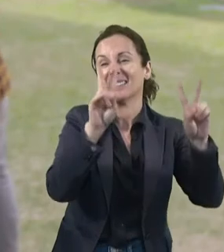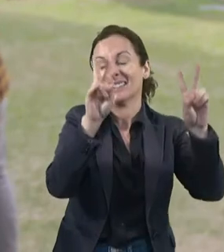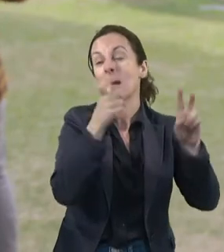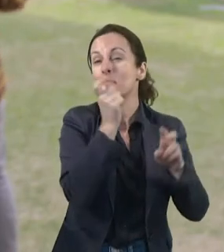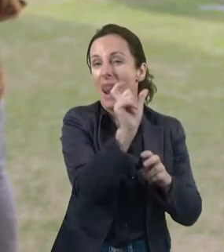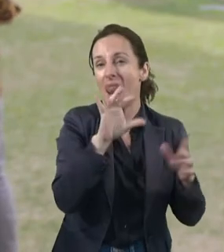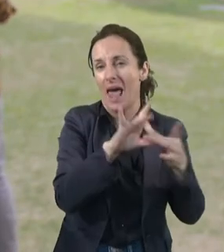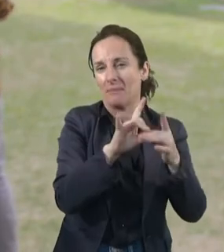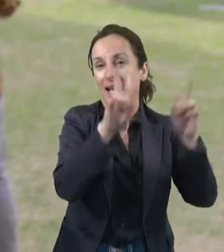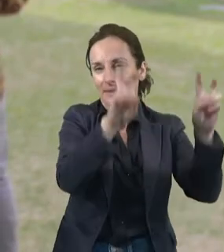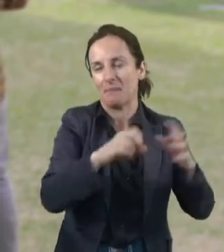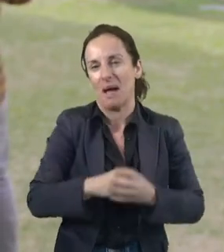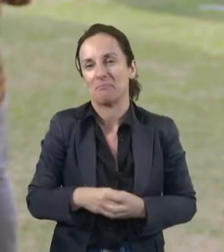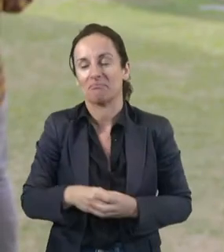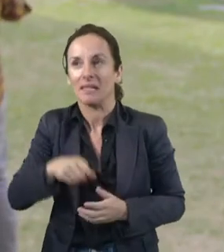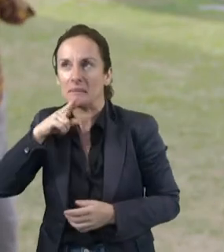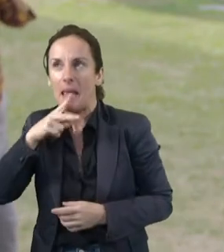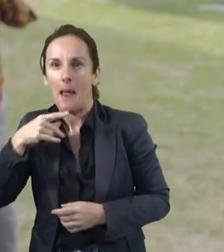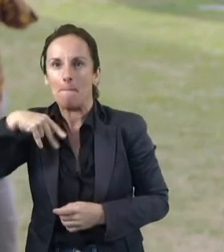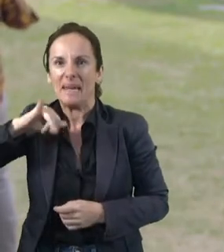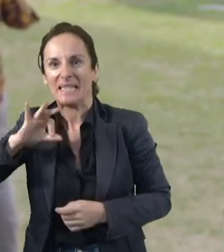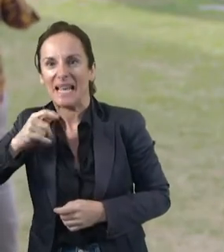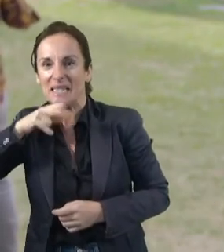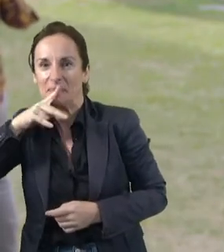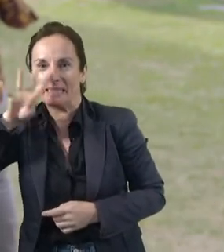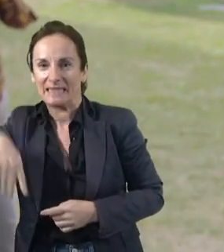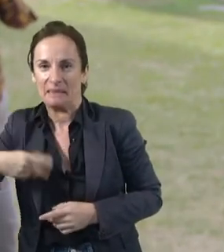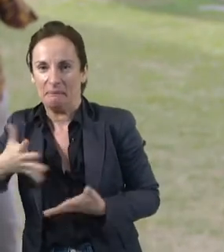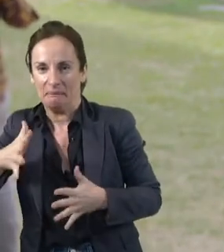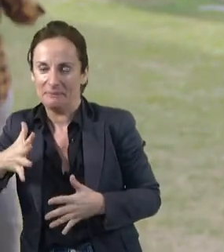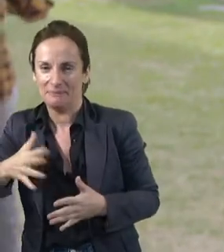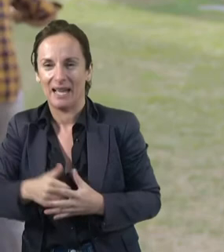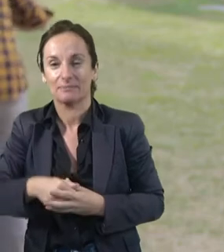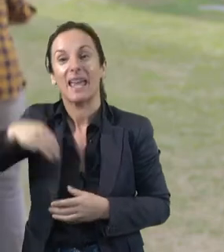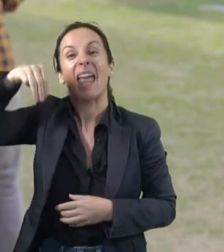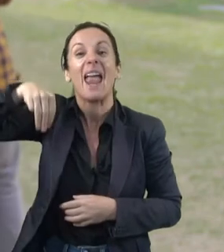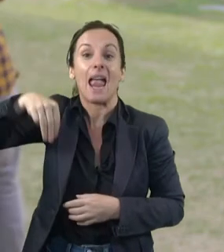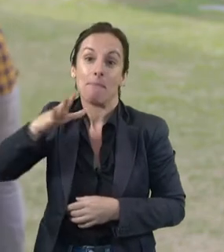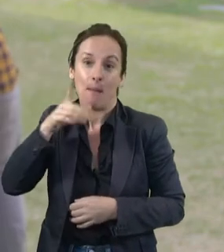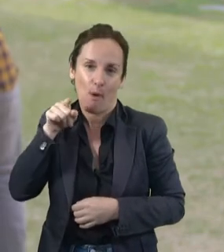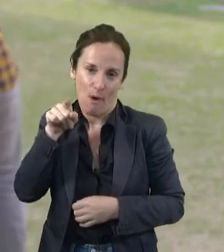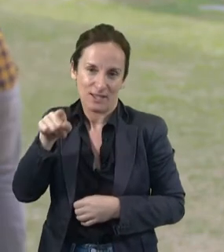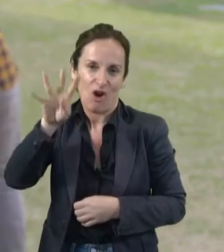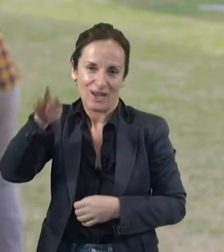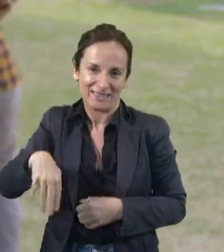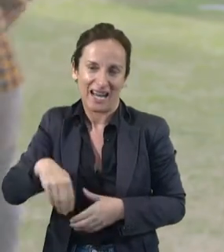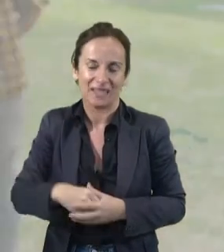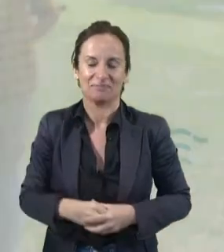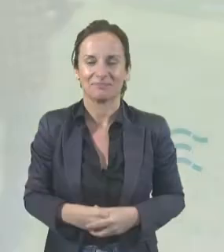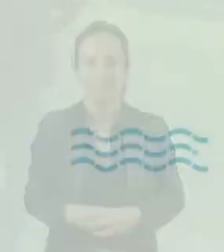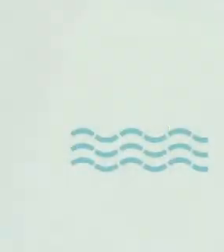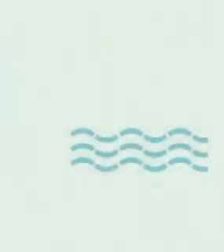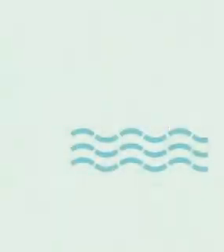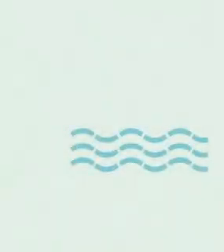que no sé si lo habré dicho bien, seguramente no, pero bueno, es una M, entonces por eso es MORA y el resto de las letras del acrónimo son los mismos.